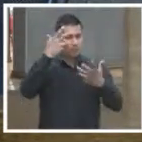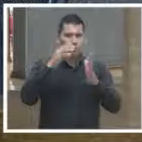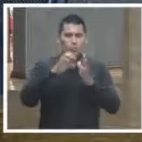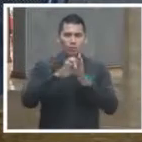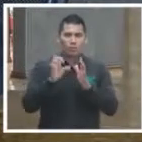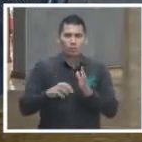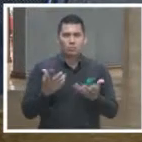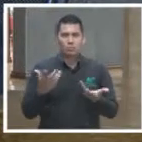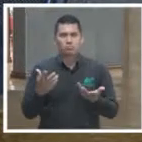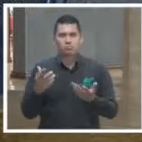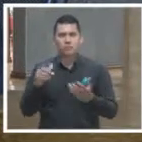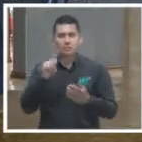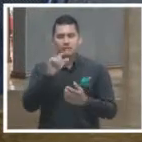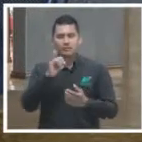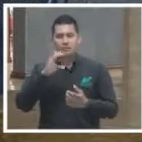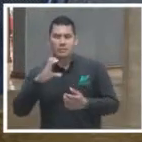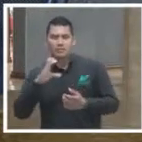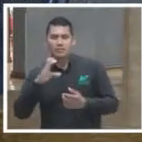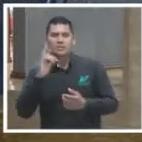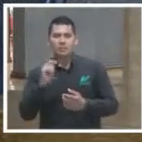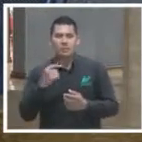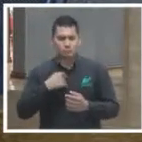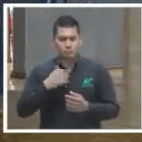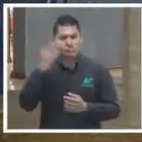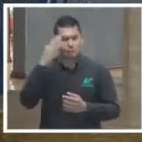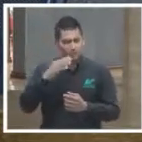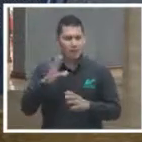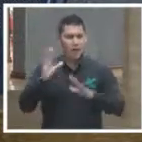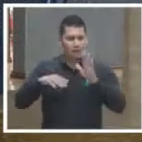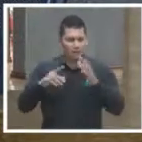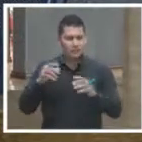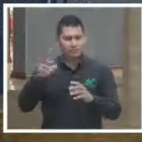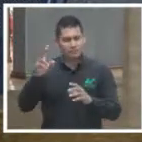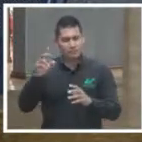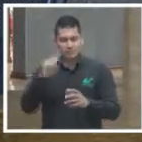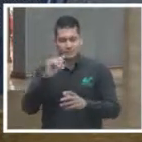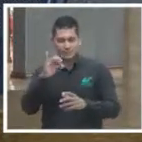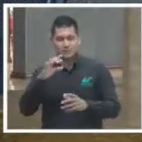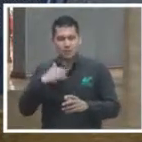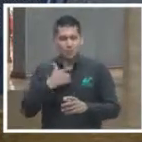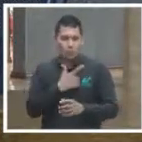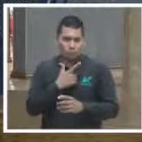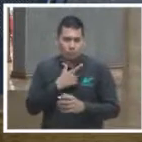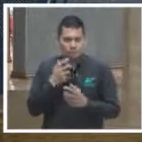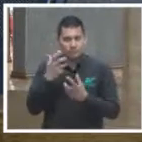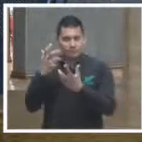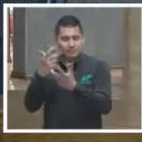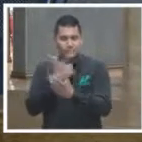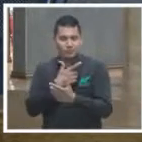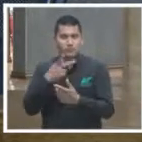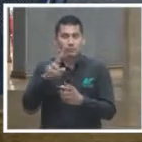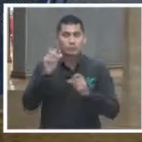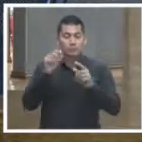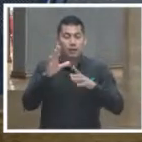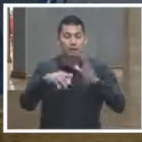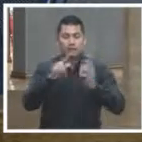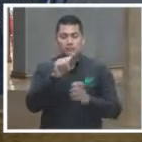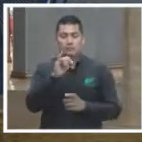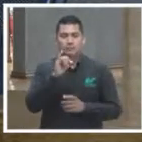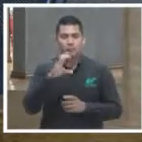que pueden producir las TICs, sé los riesgos que tienen también, sé que las TICs finalmente también